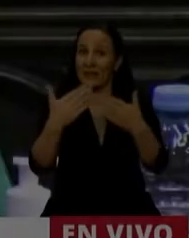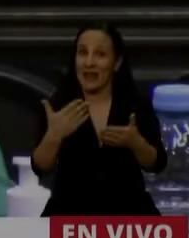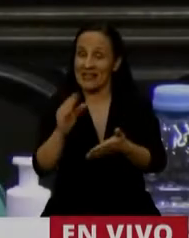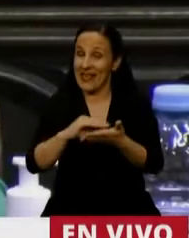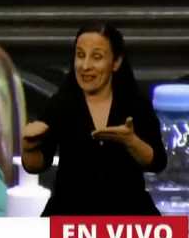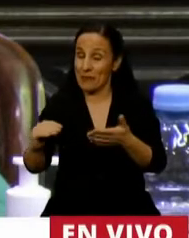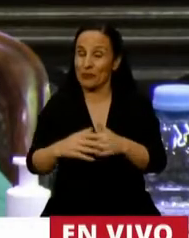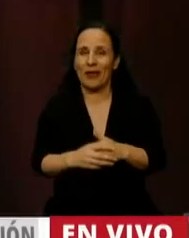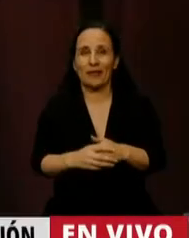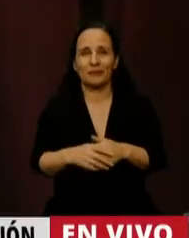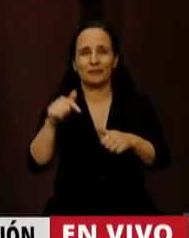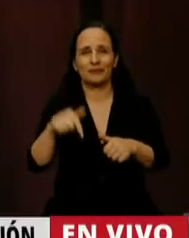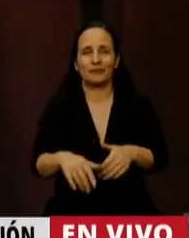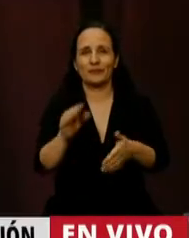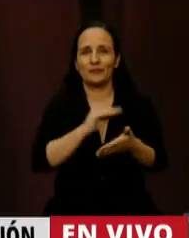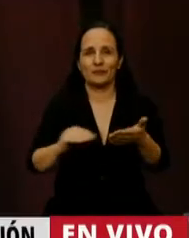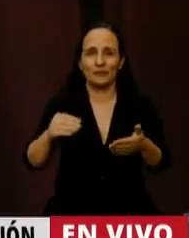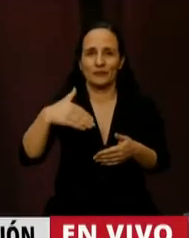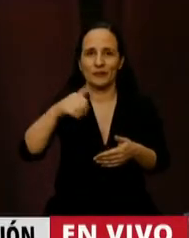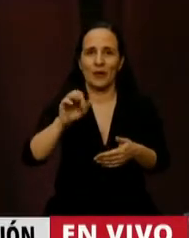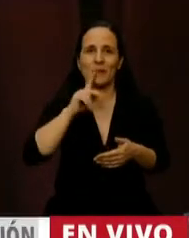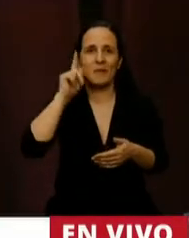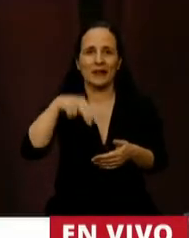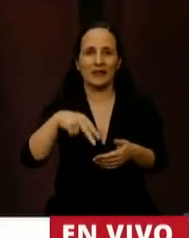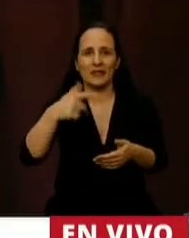En el uso de la palabra, el diputado Martín Soria.